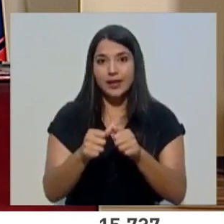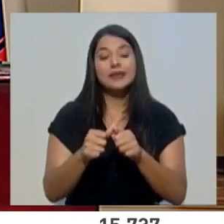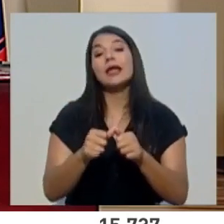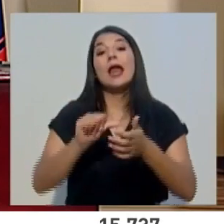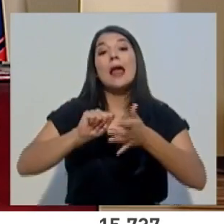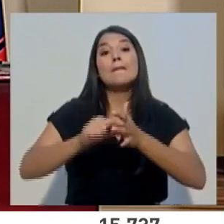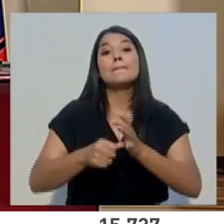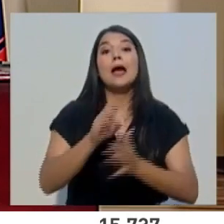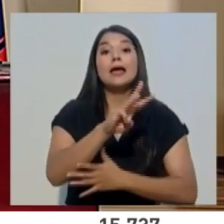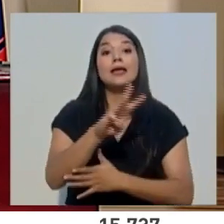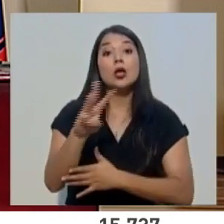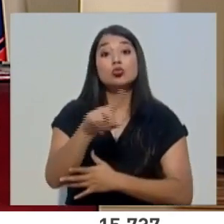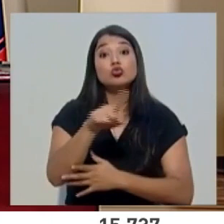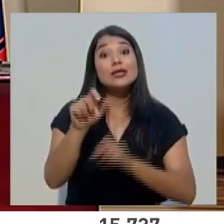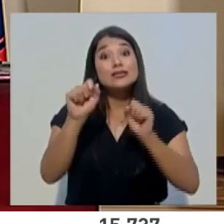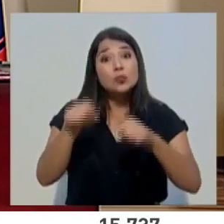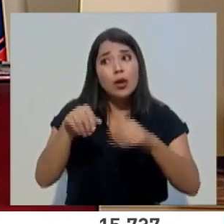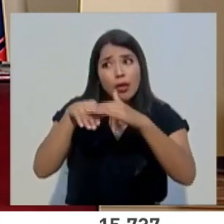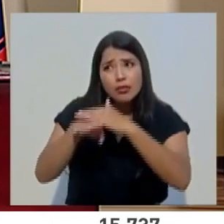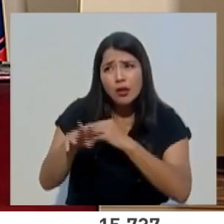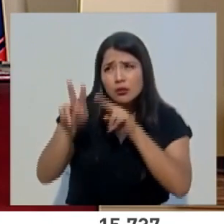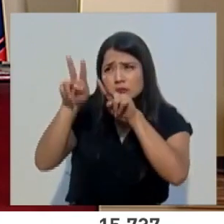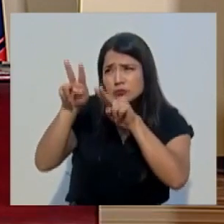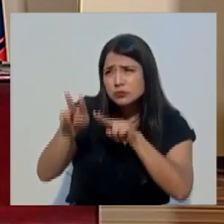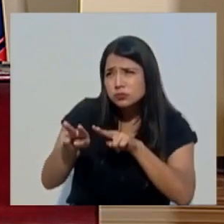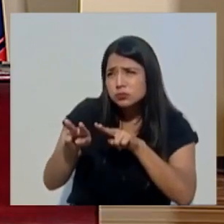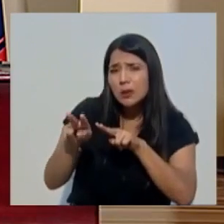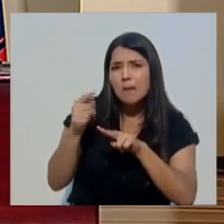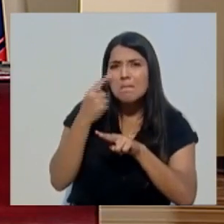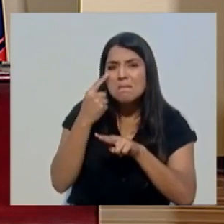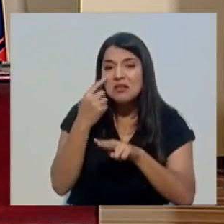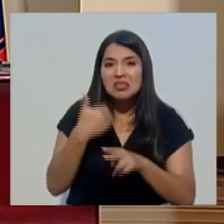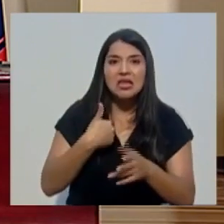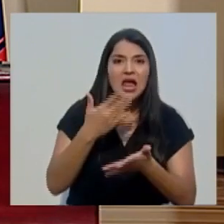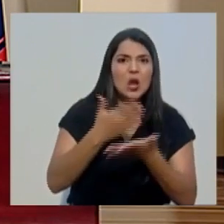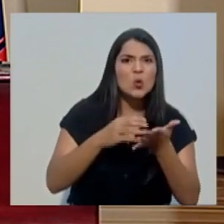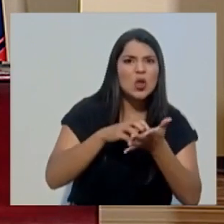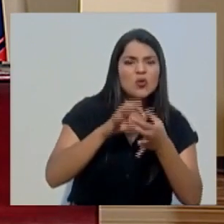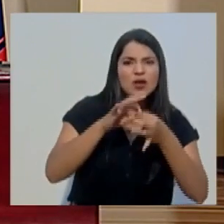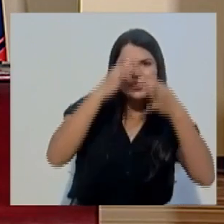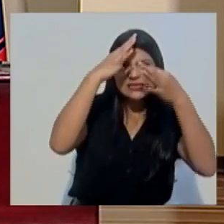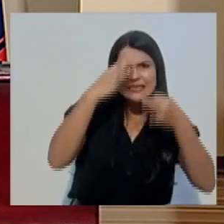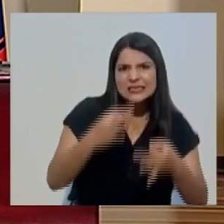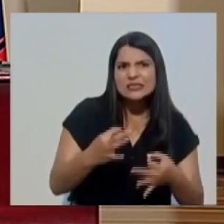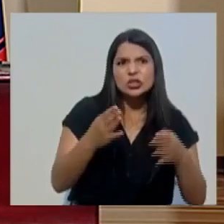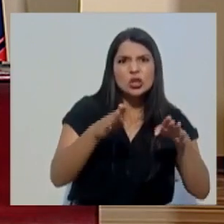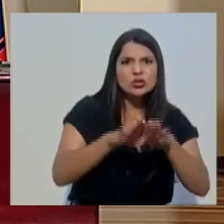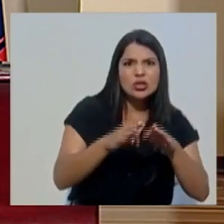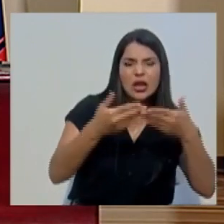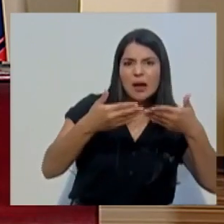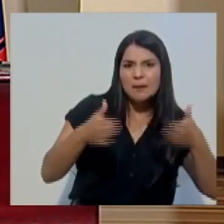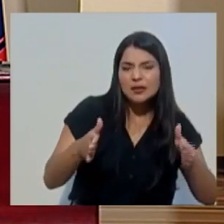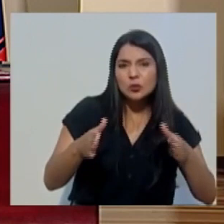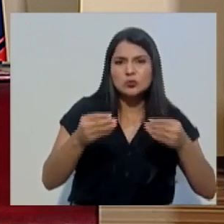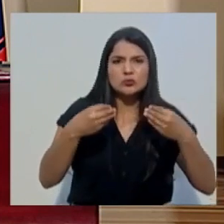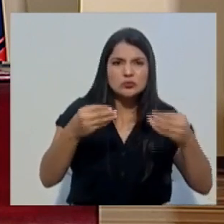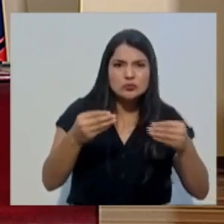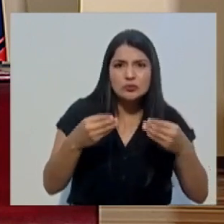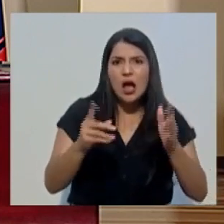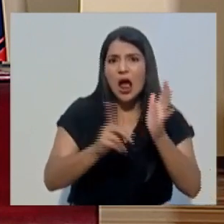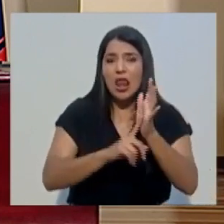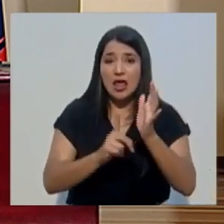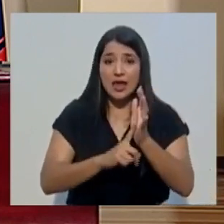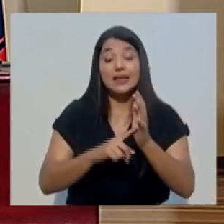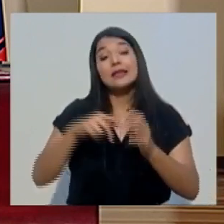el sitio en el que pueden consultar las medidas de cierre, apertura, operación y alertas en los distintos